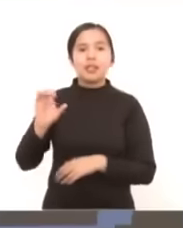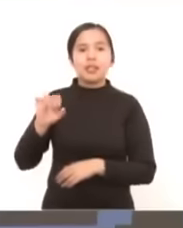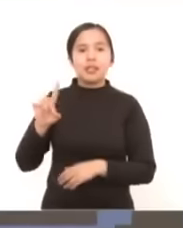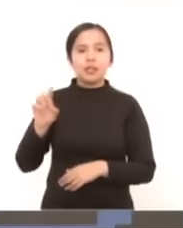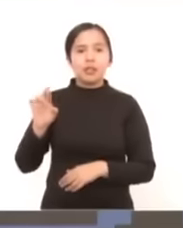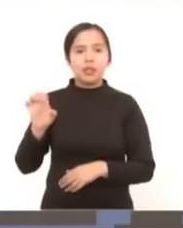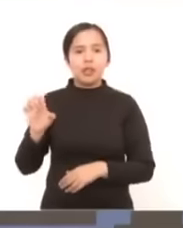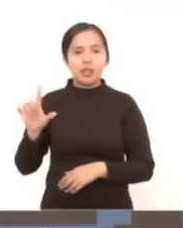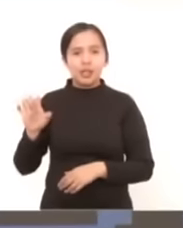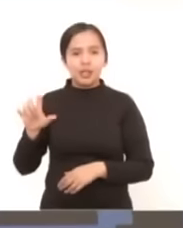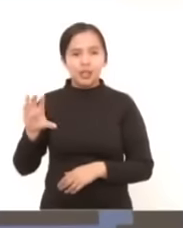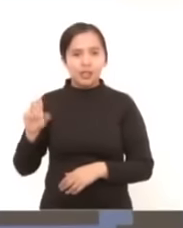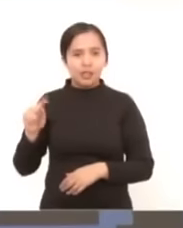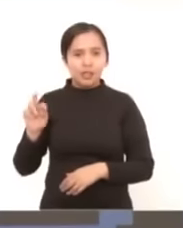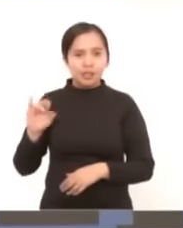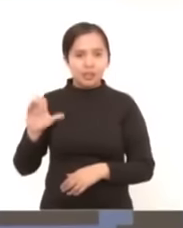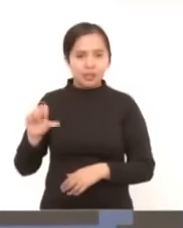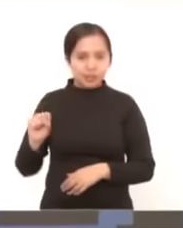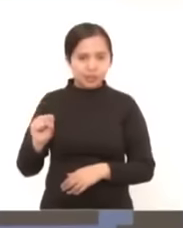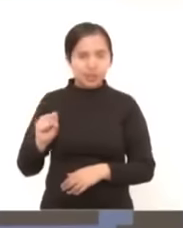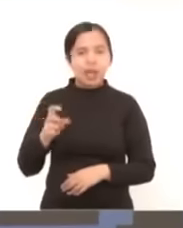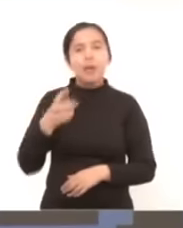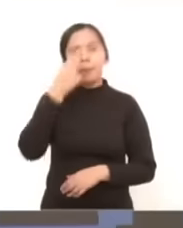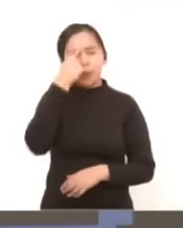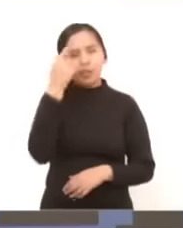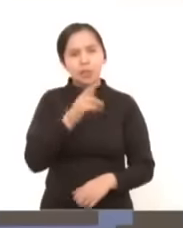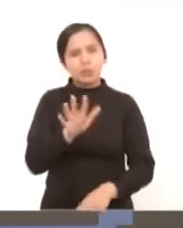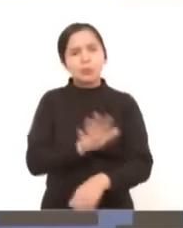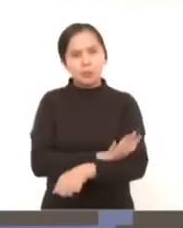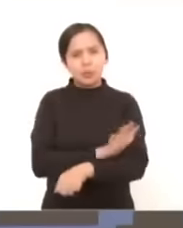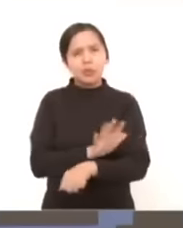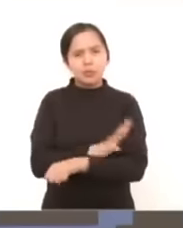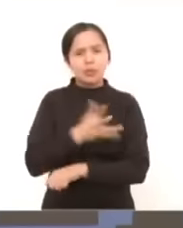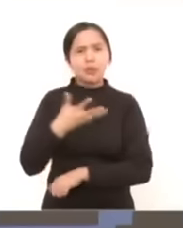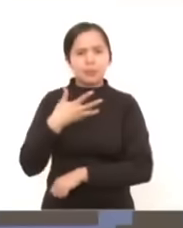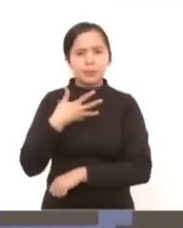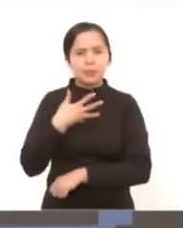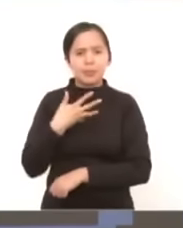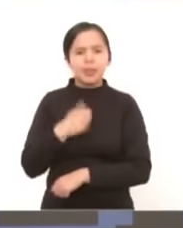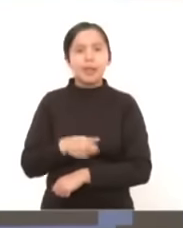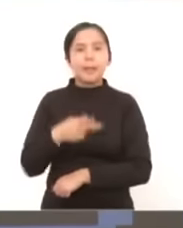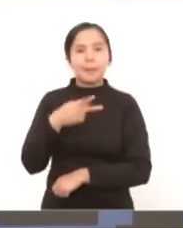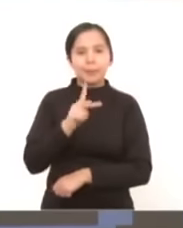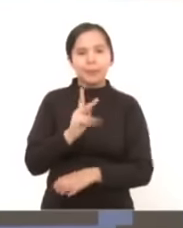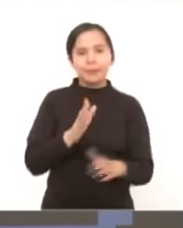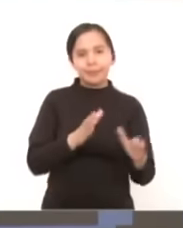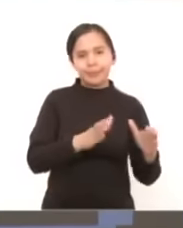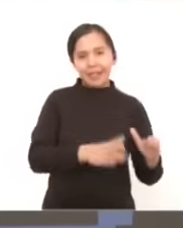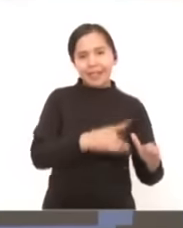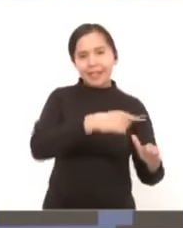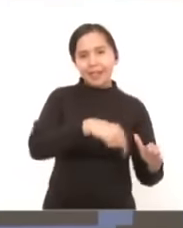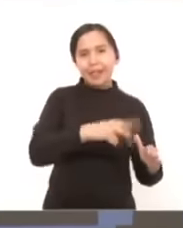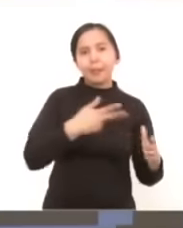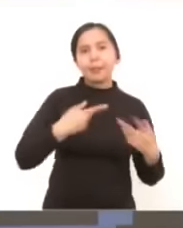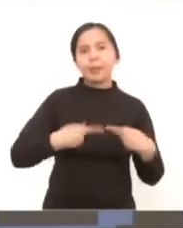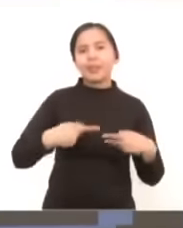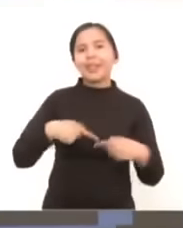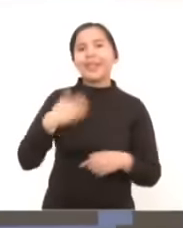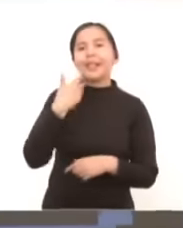para producir energía y resulta que los neoliberales querían sacar